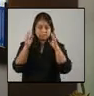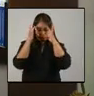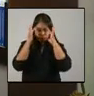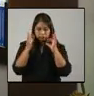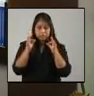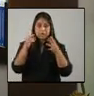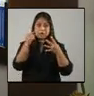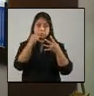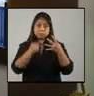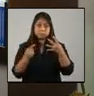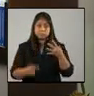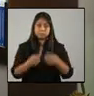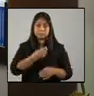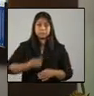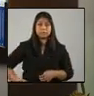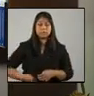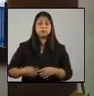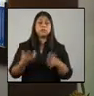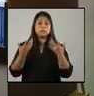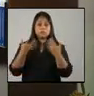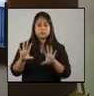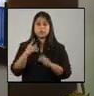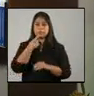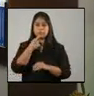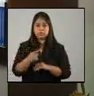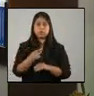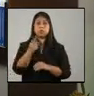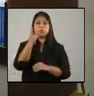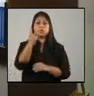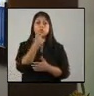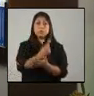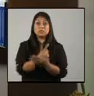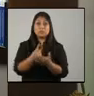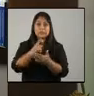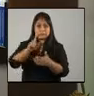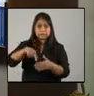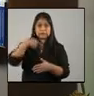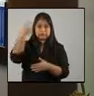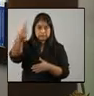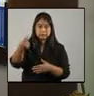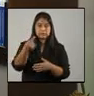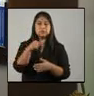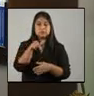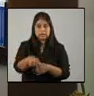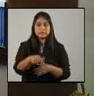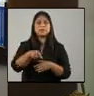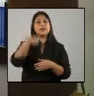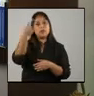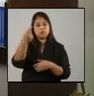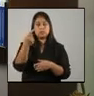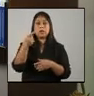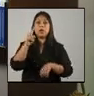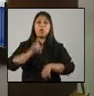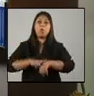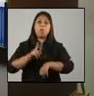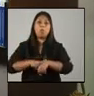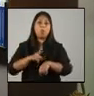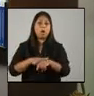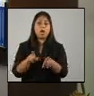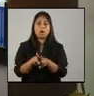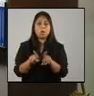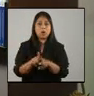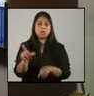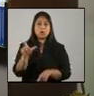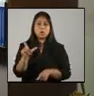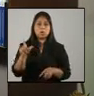presidenciales, hemos determinado que por las próximas dos semanas la disposición de restricción de horario se mantiene de lunes